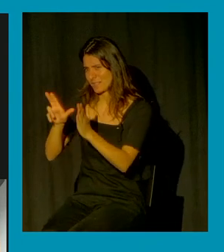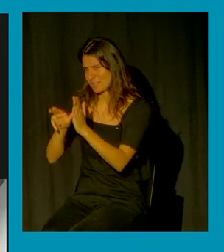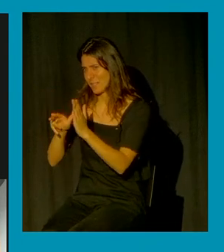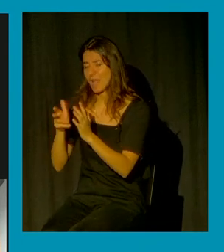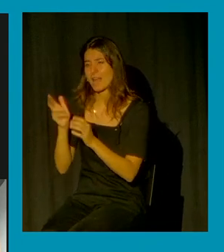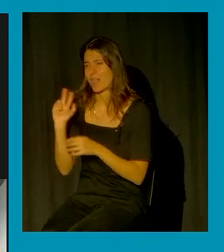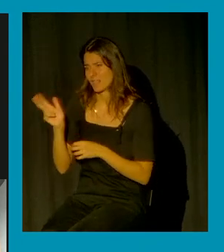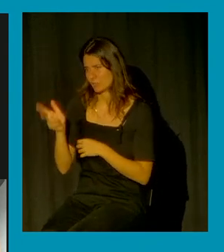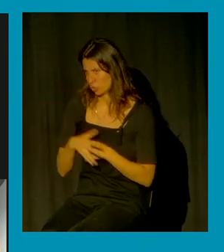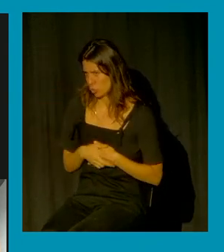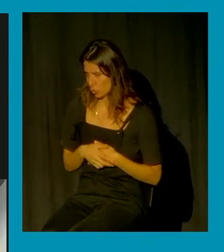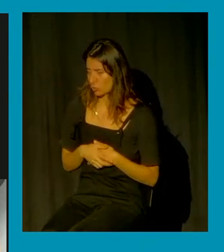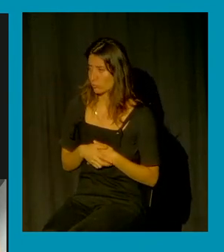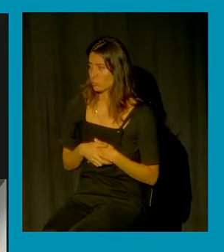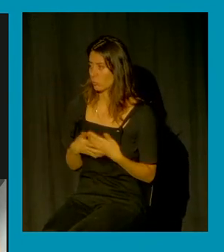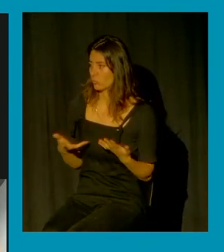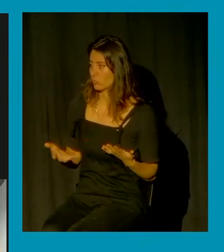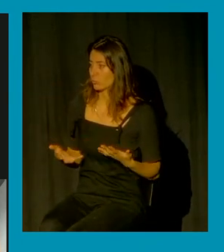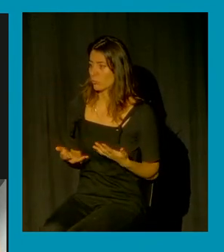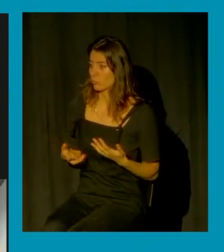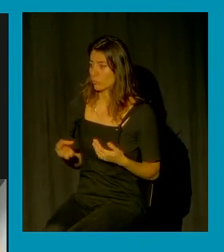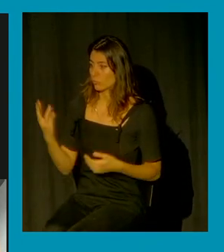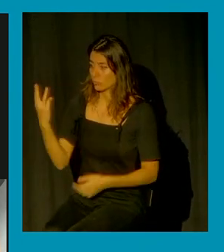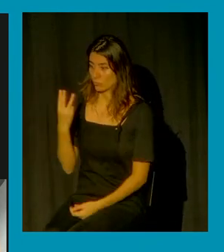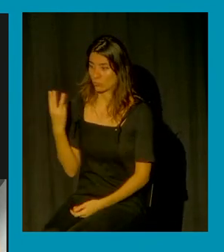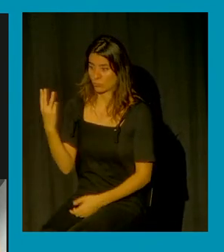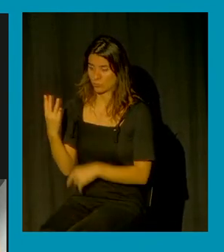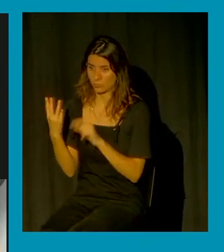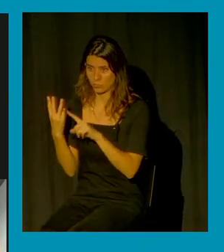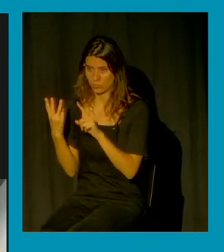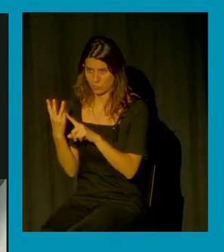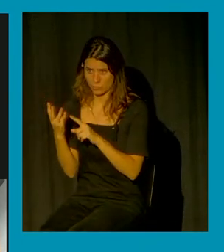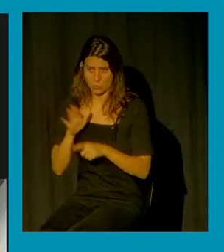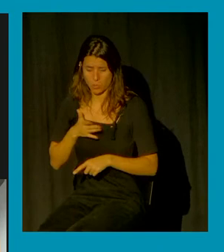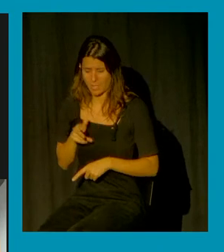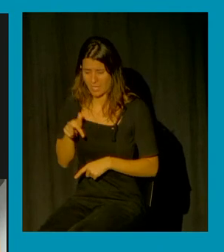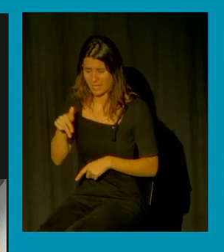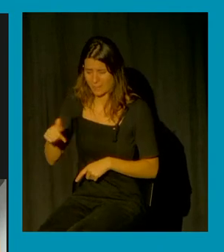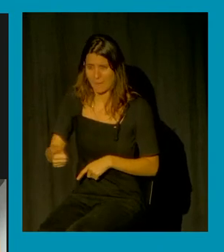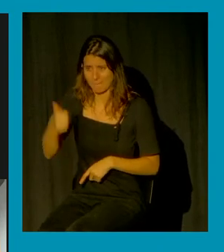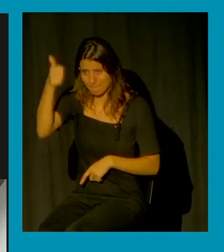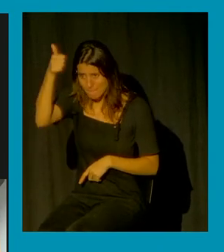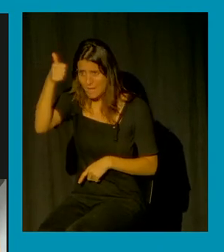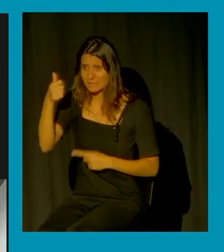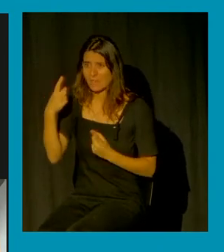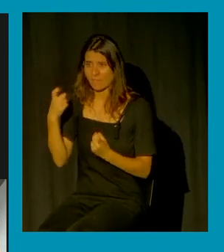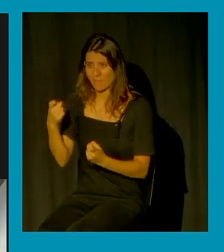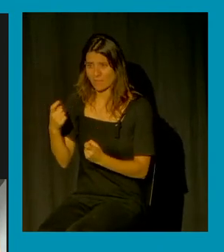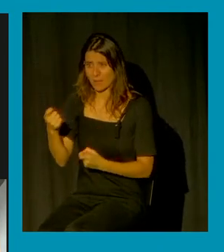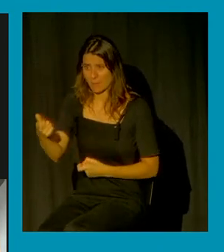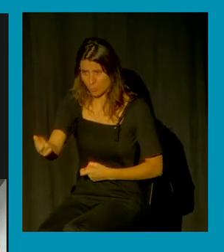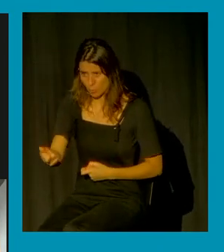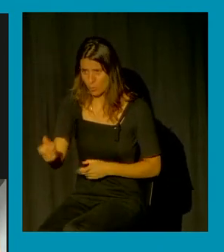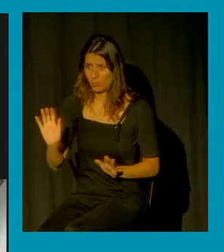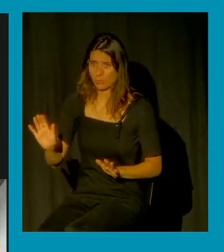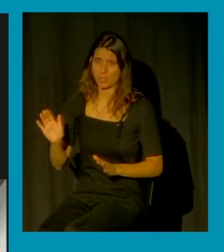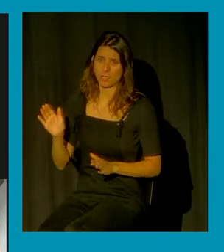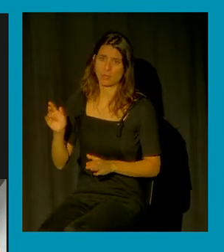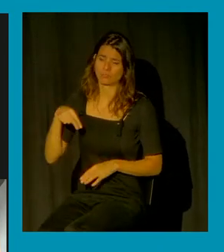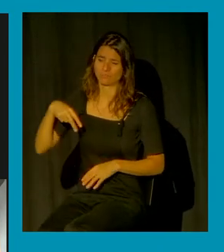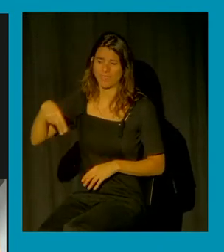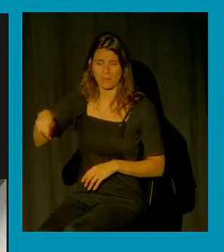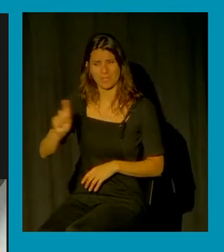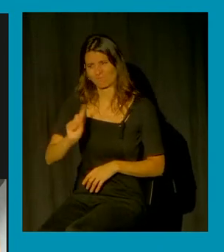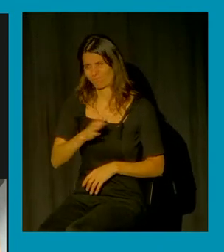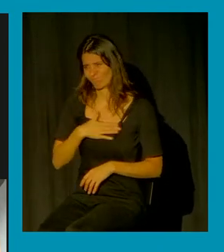lo de esas tres niñas por ejemplo pudieron haber caminado un poco más les faltaba poco para llegar a la discoteca y sin embargo por no seguir andando otros diez minutos